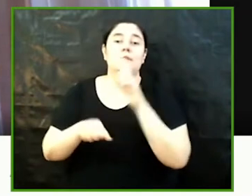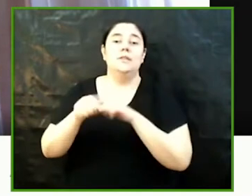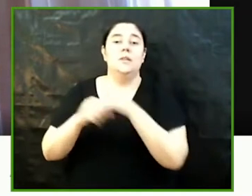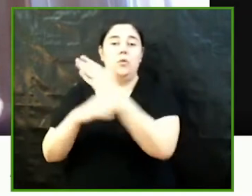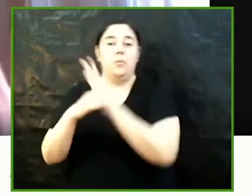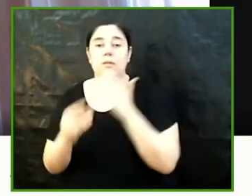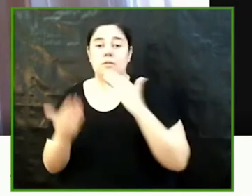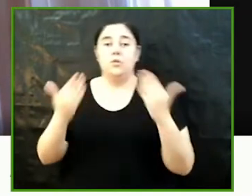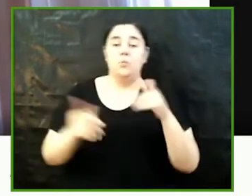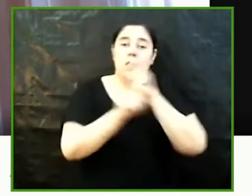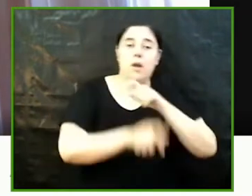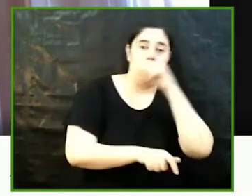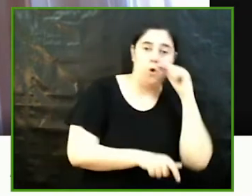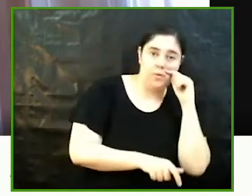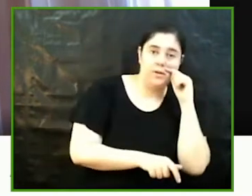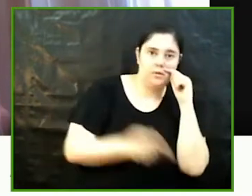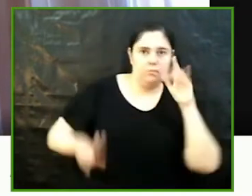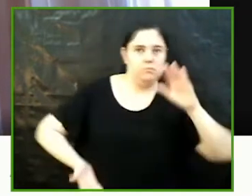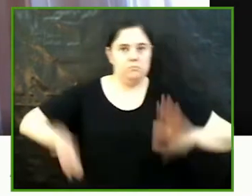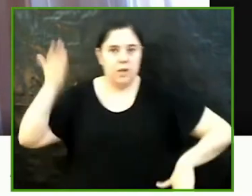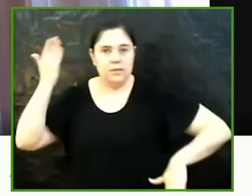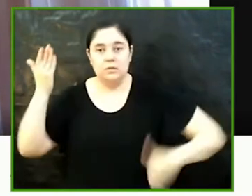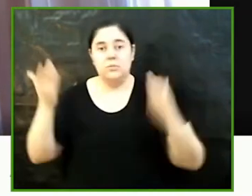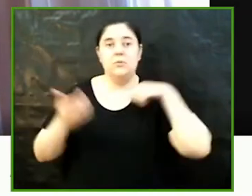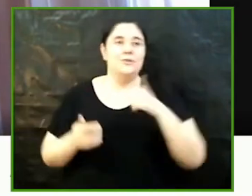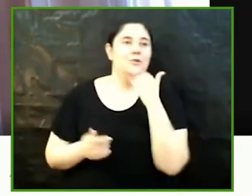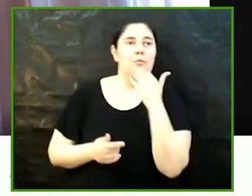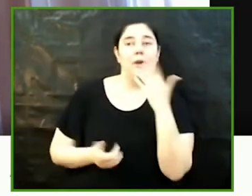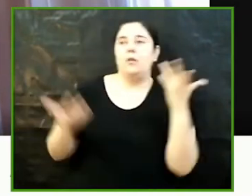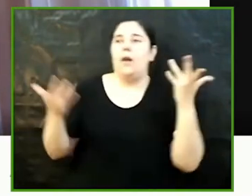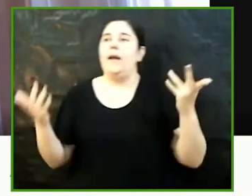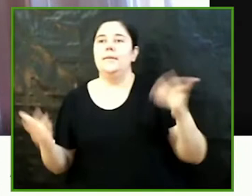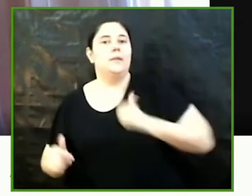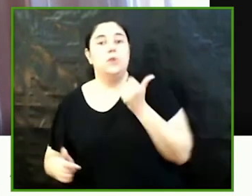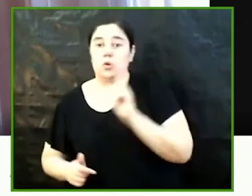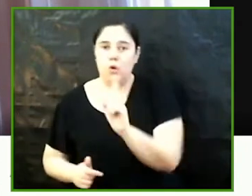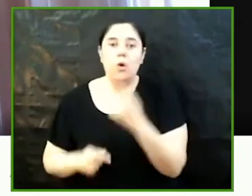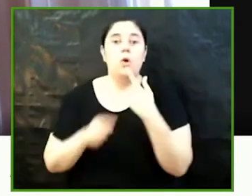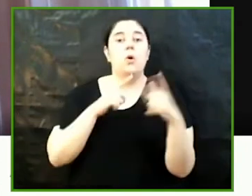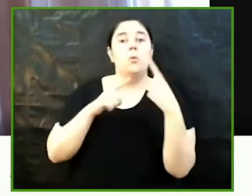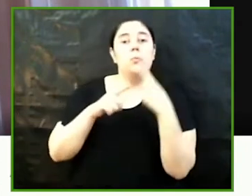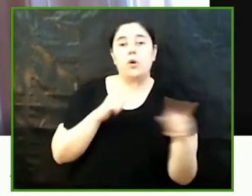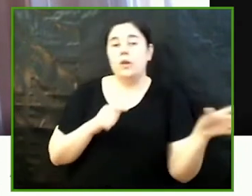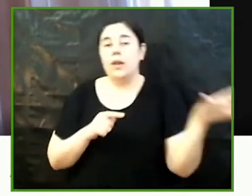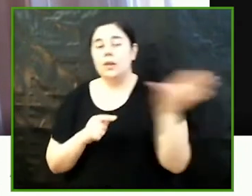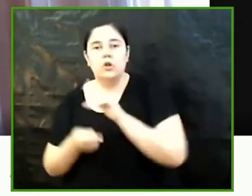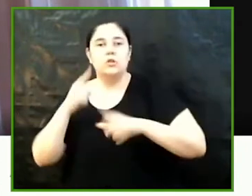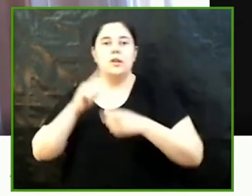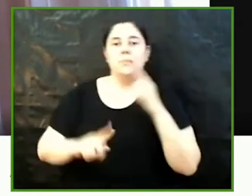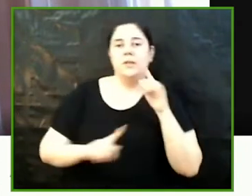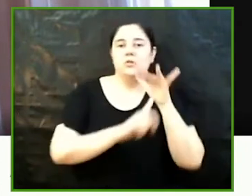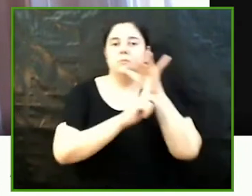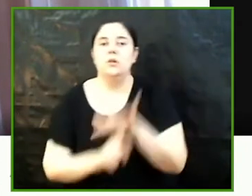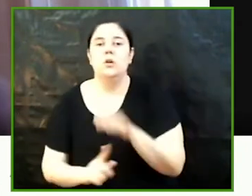comparación con los hombres y no siendo esto un episodio simplemente anecdótico esto viene a implicar que todos los elementos discriminatorios contra los